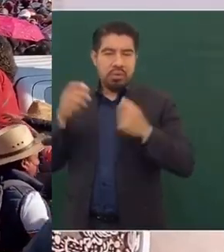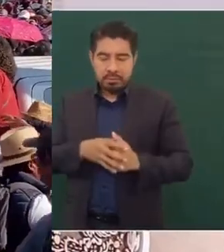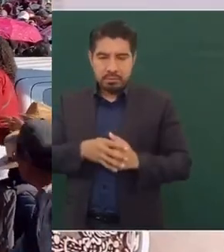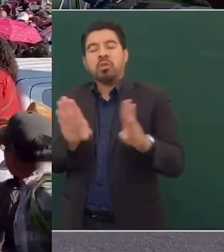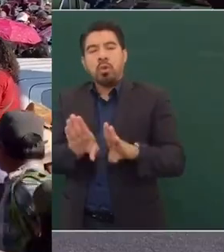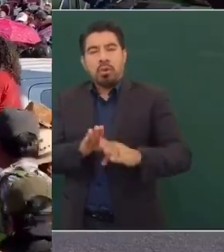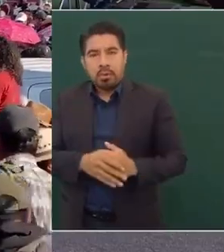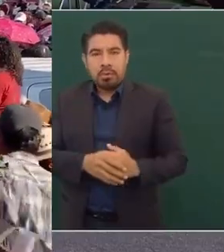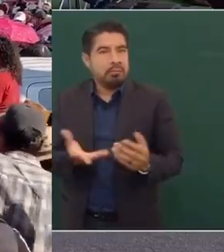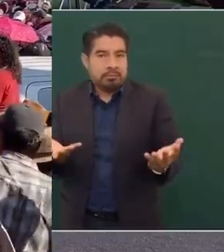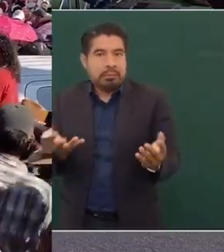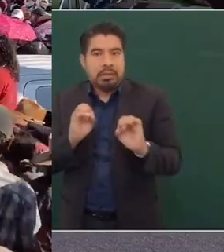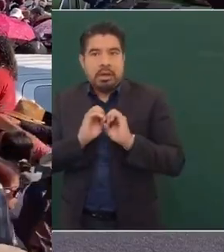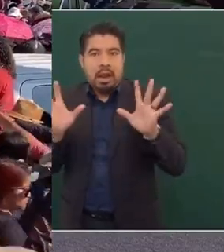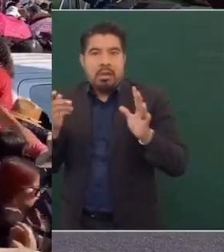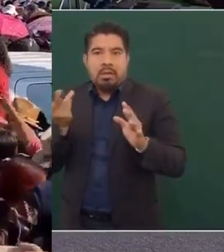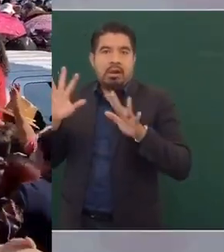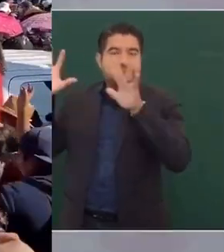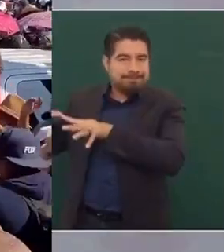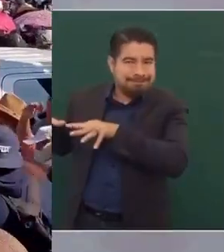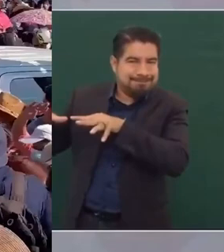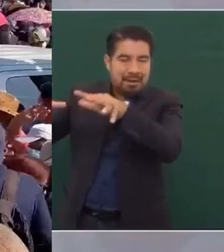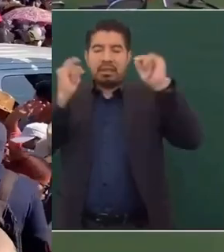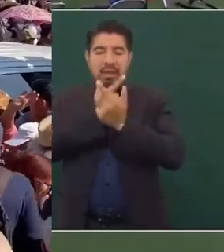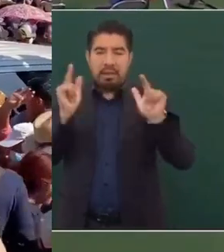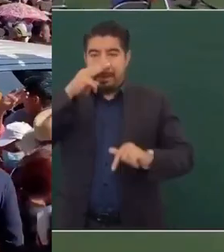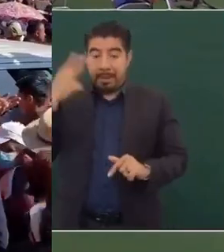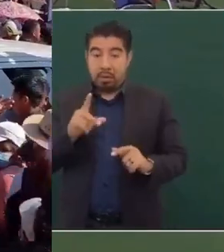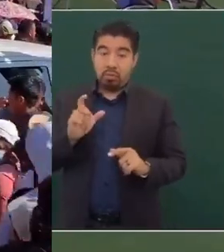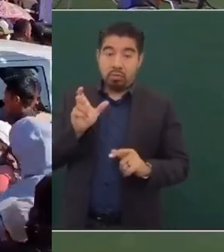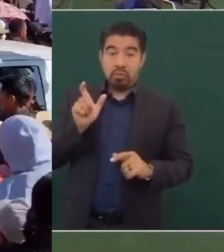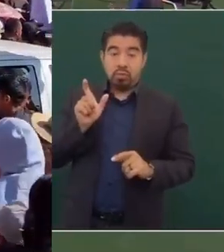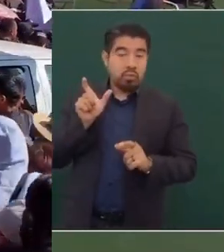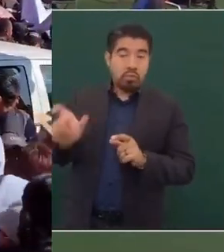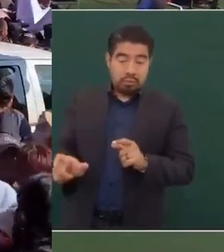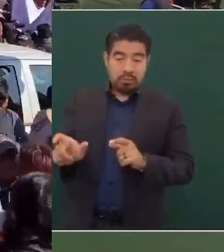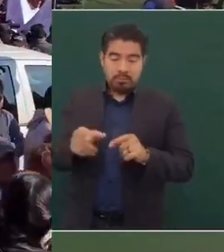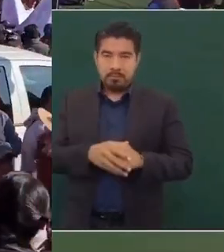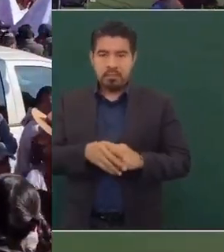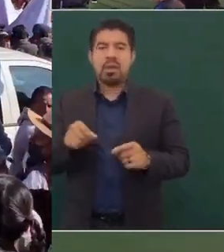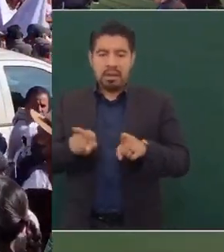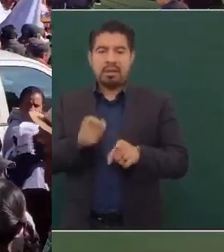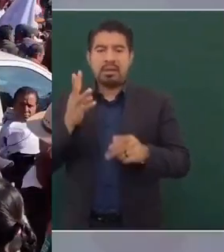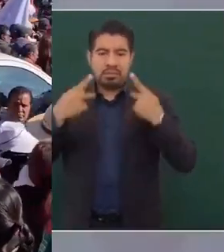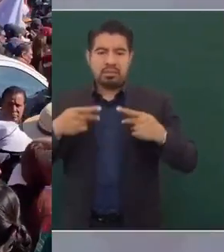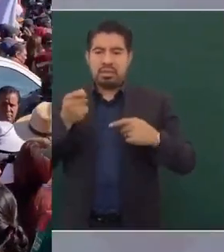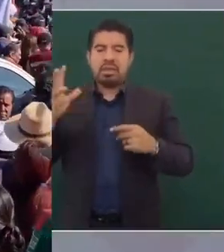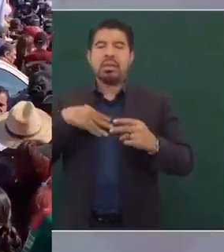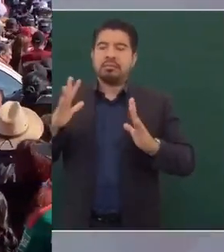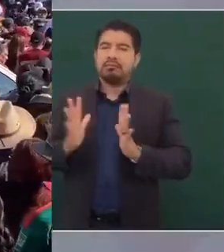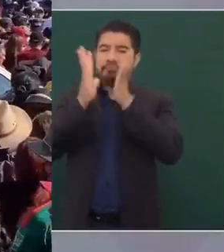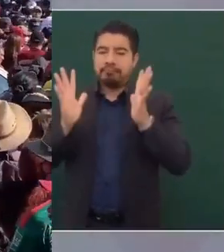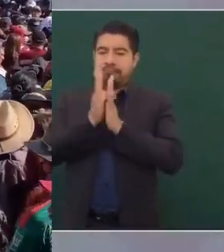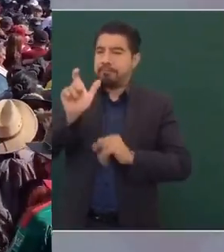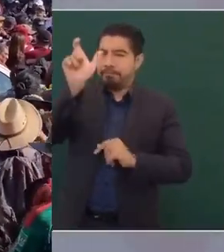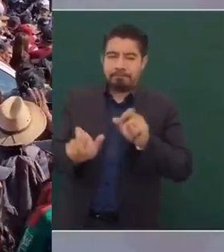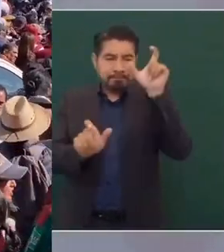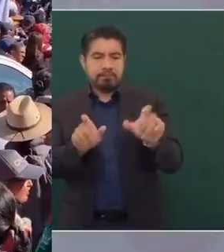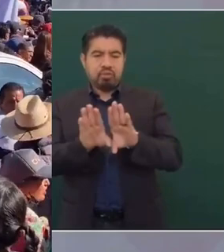se les enfrenta? Pues solo con el respaldo y con el apoyo del pueblo. La actitud de la gente que participa en estos actos.